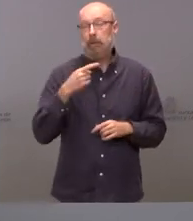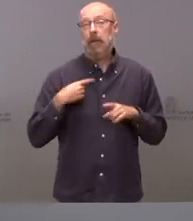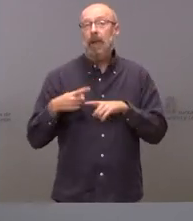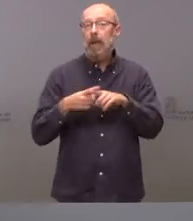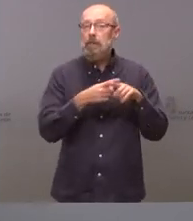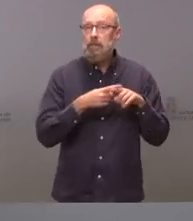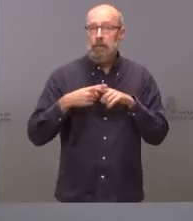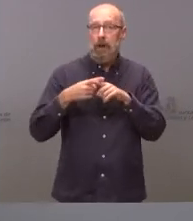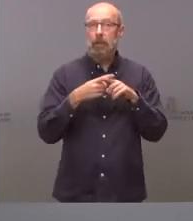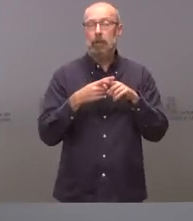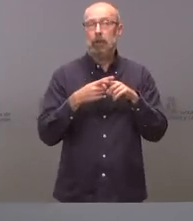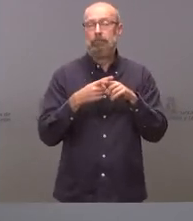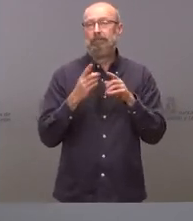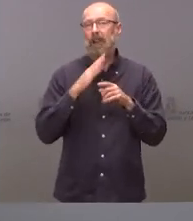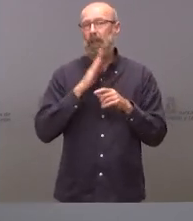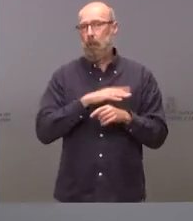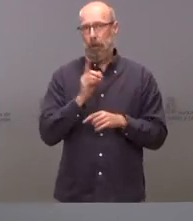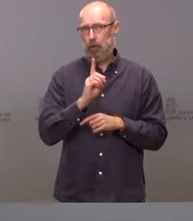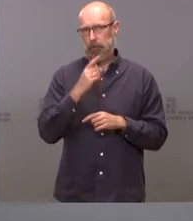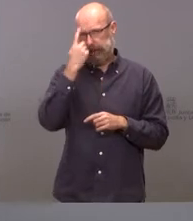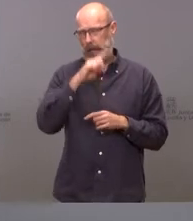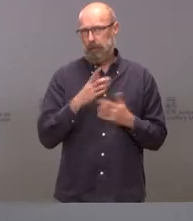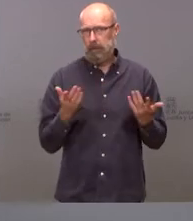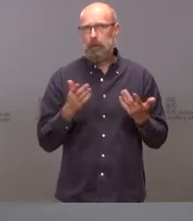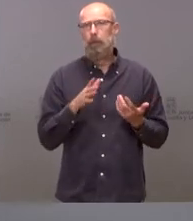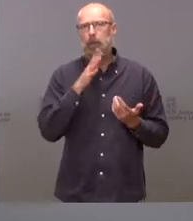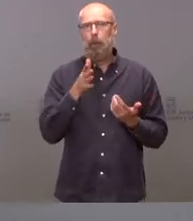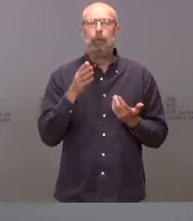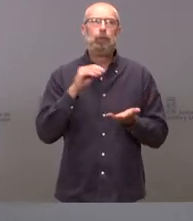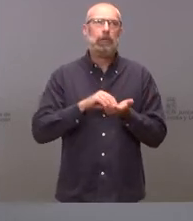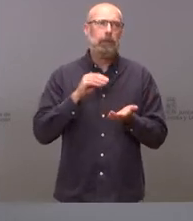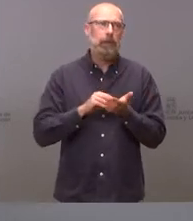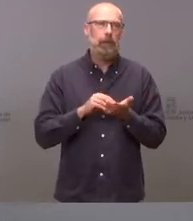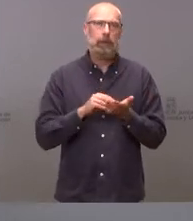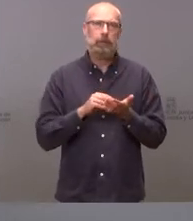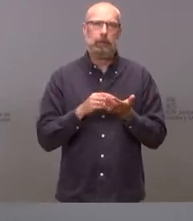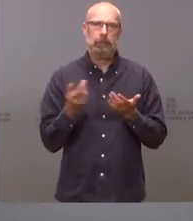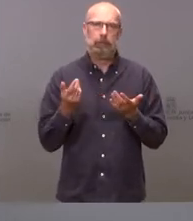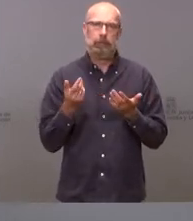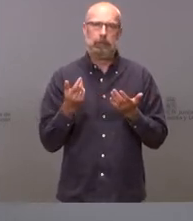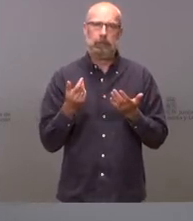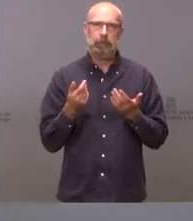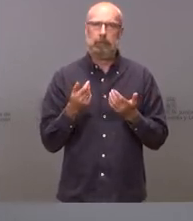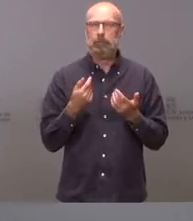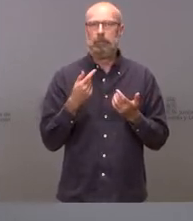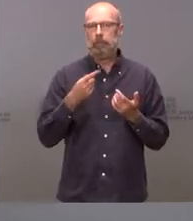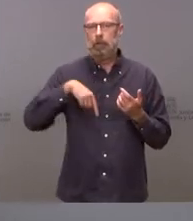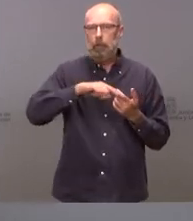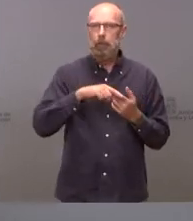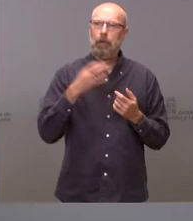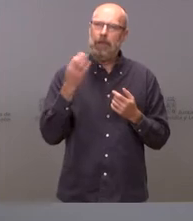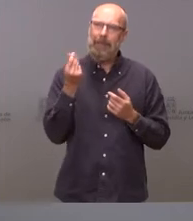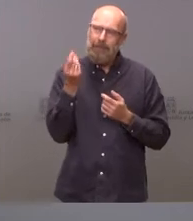nos ha parecido lo adecuado porque en muchas ocasiones es contrario a las variables que justificarían el mayor compromiso con esta tierra